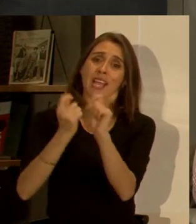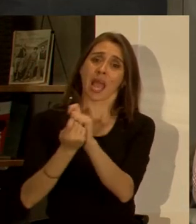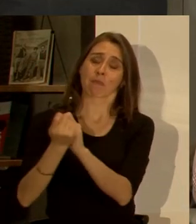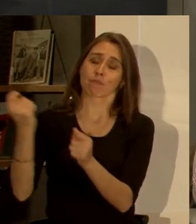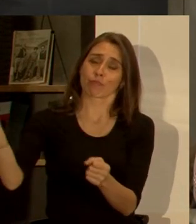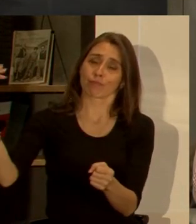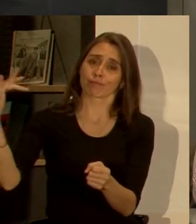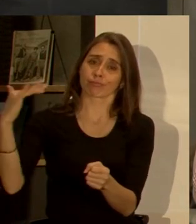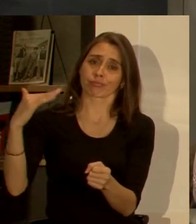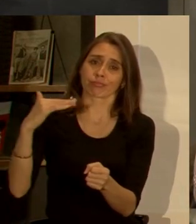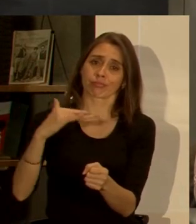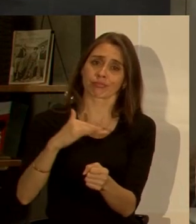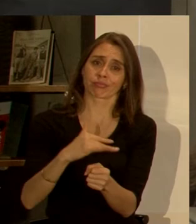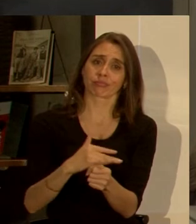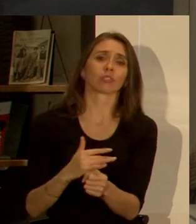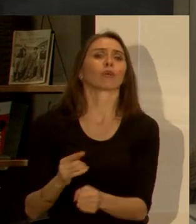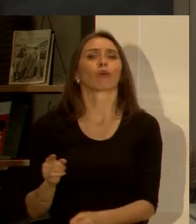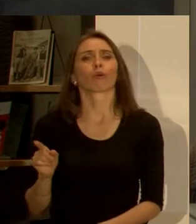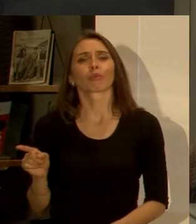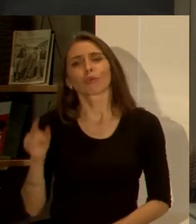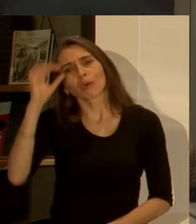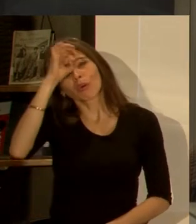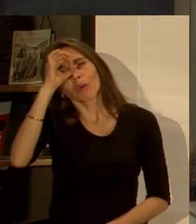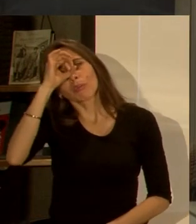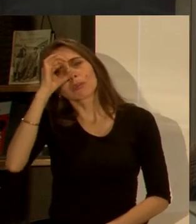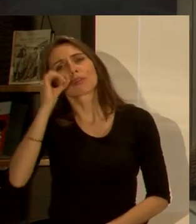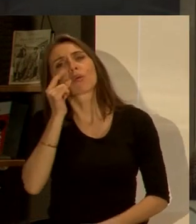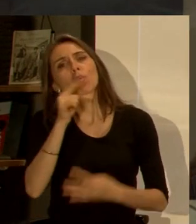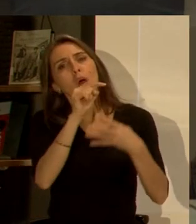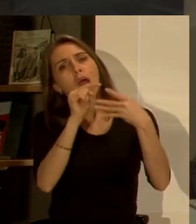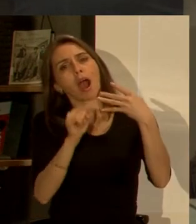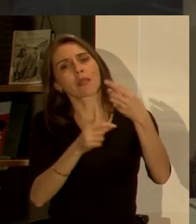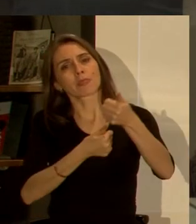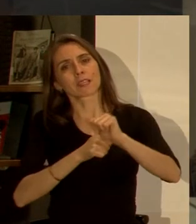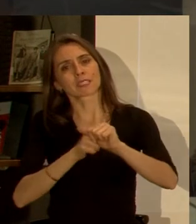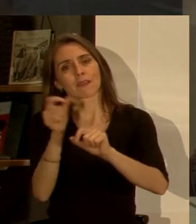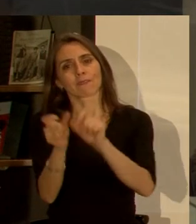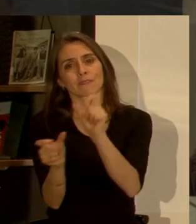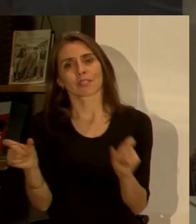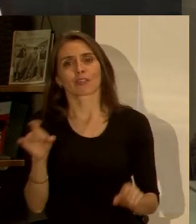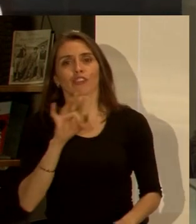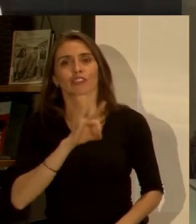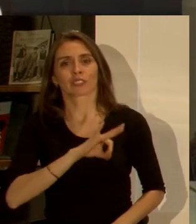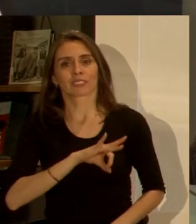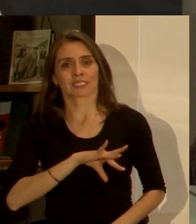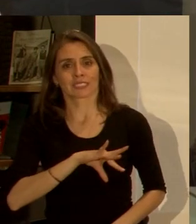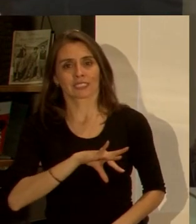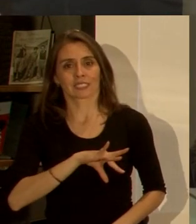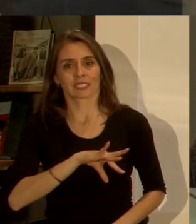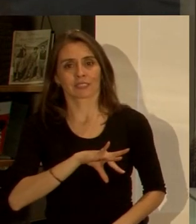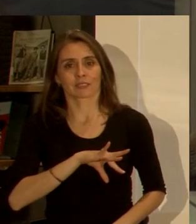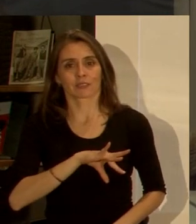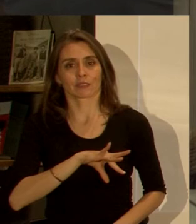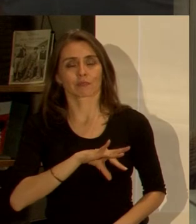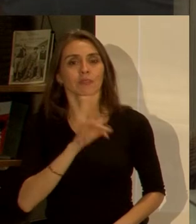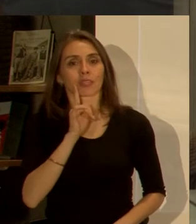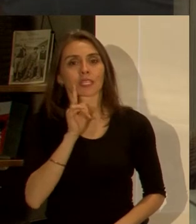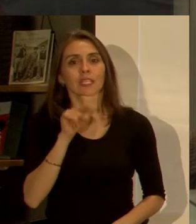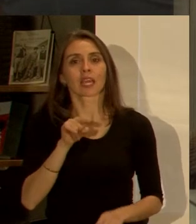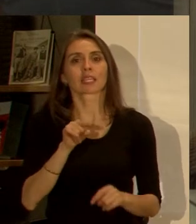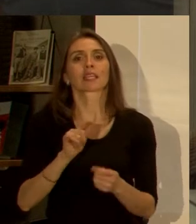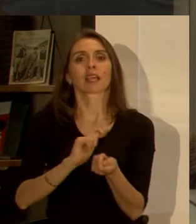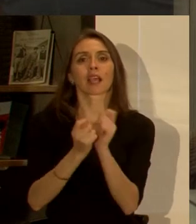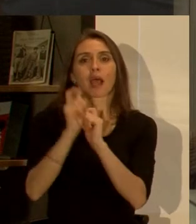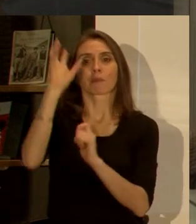¿Cuál es tu, según tú, cuáles son los principales desafíos que nosotros como chilenos tenemos que tener frente a este